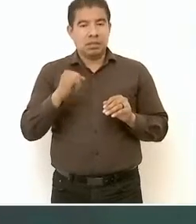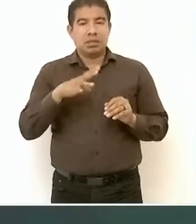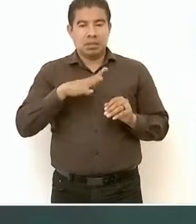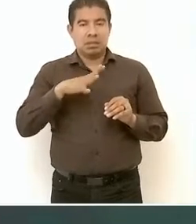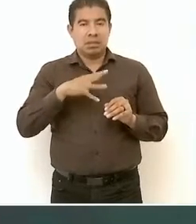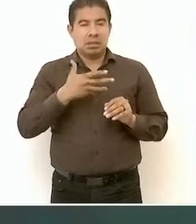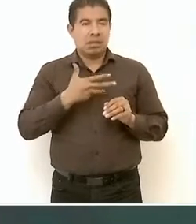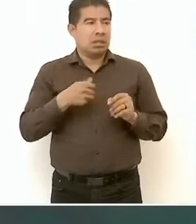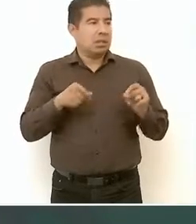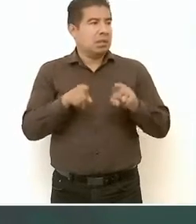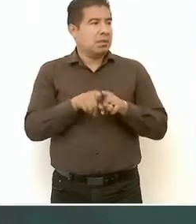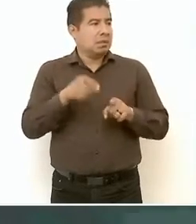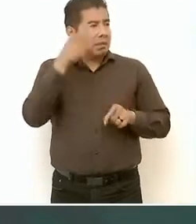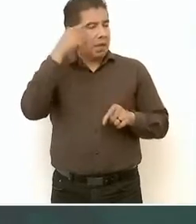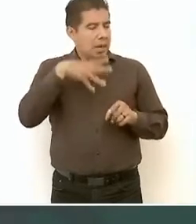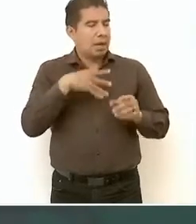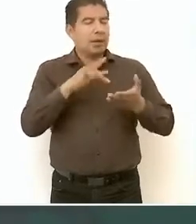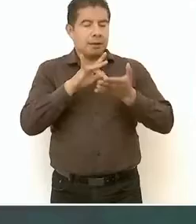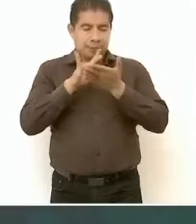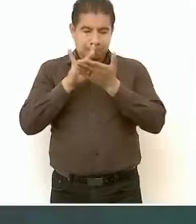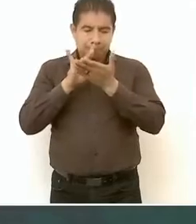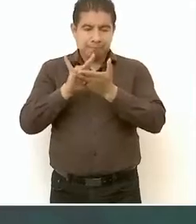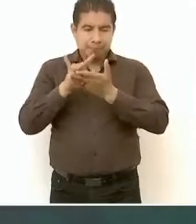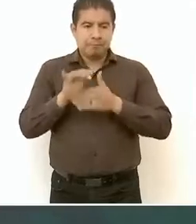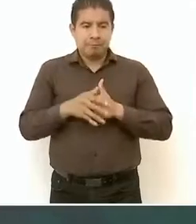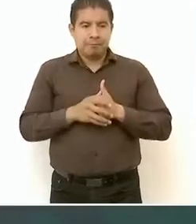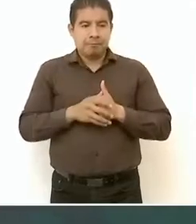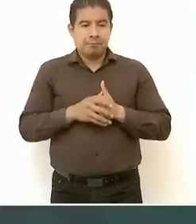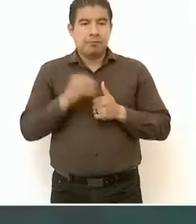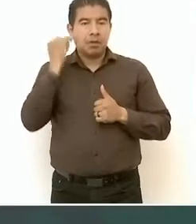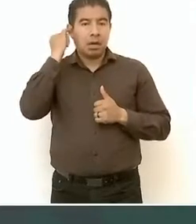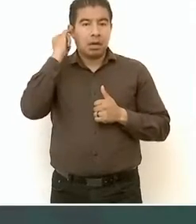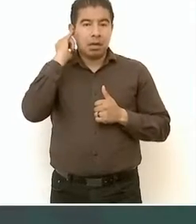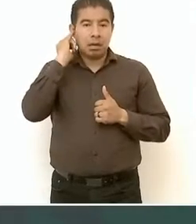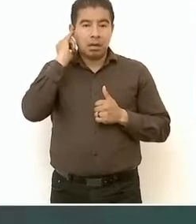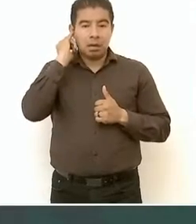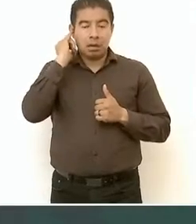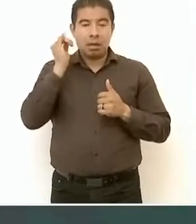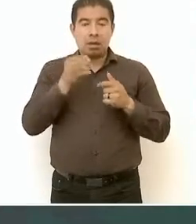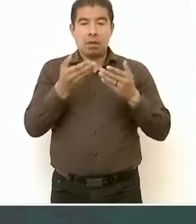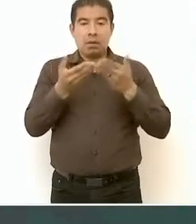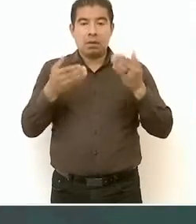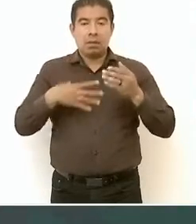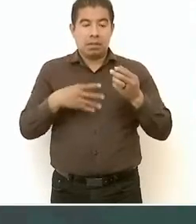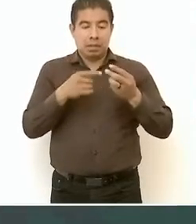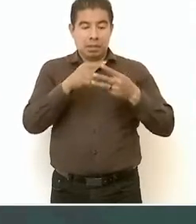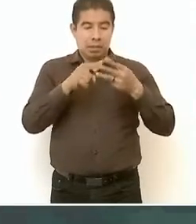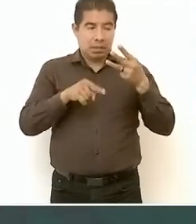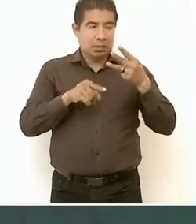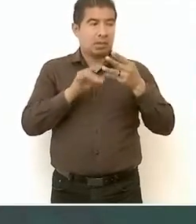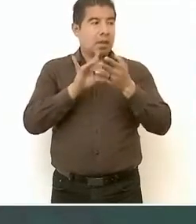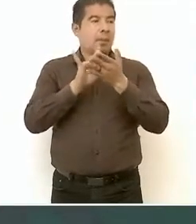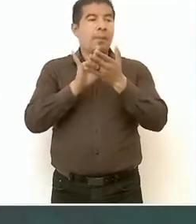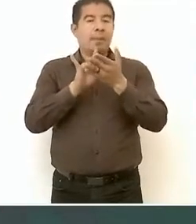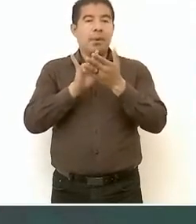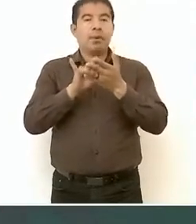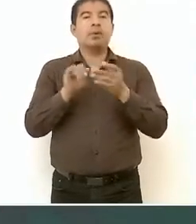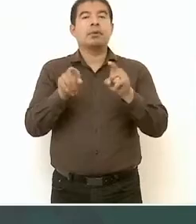fíjense, estos tres apoyos, que son muy importantes, igual que todos los demás, pero estos tres